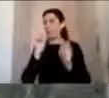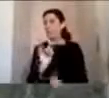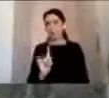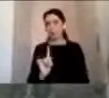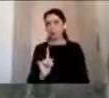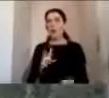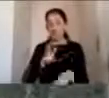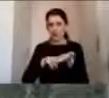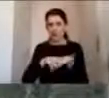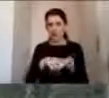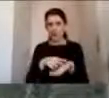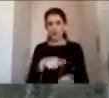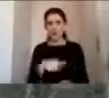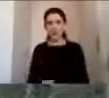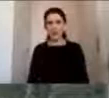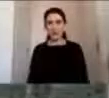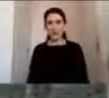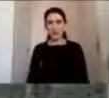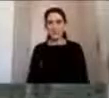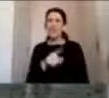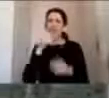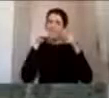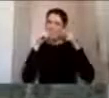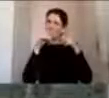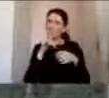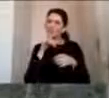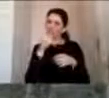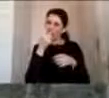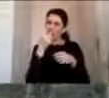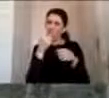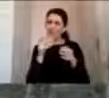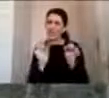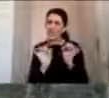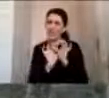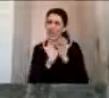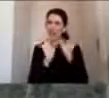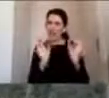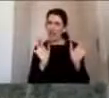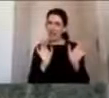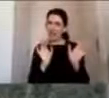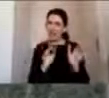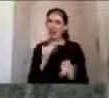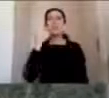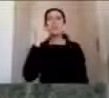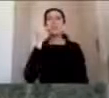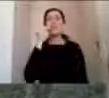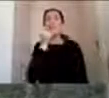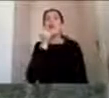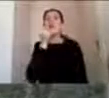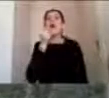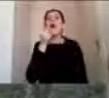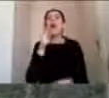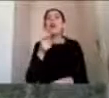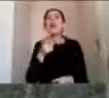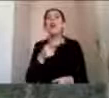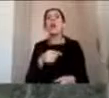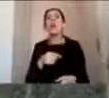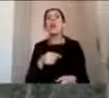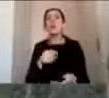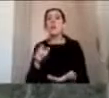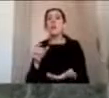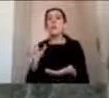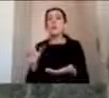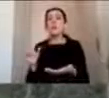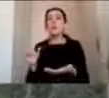Ahí hay una foto que no sé si se nota bien, pero ¿cuál niño podría tener mayor sobrevivida y mejor pronóstico? De esos dos niños, el